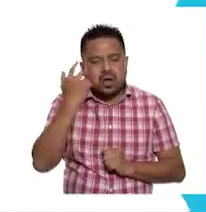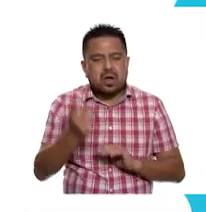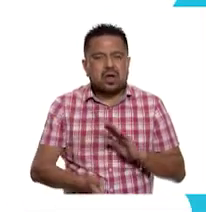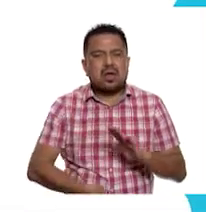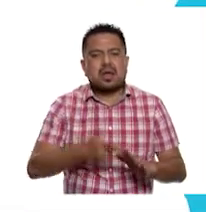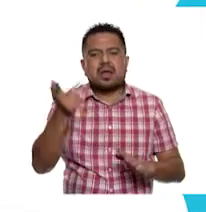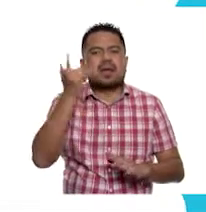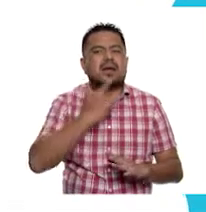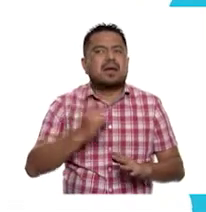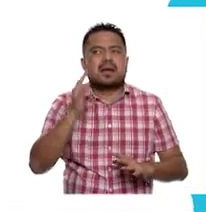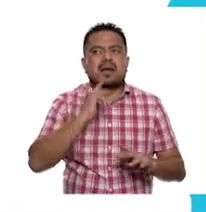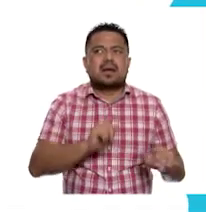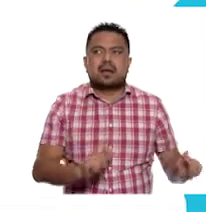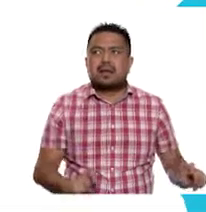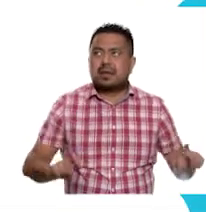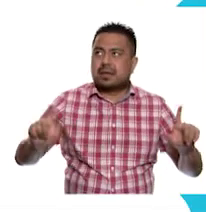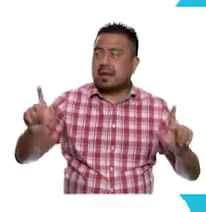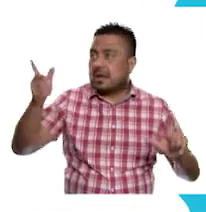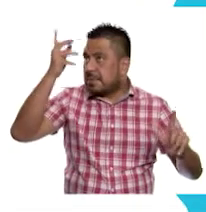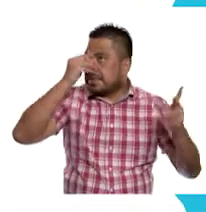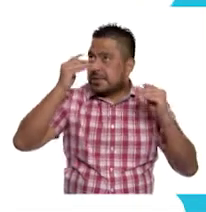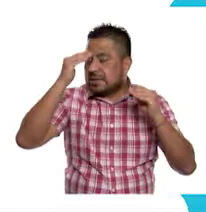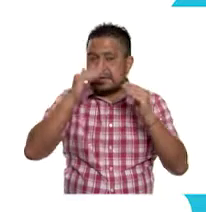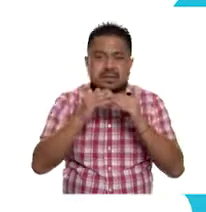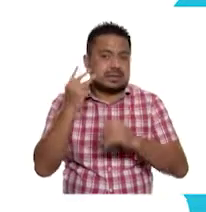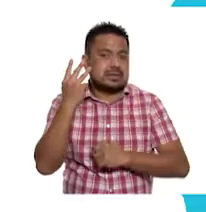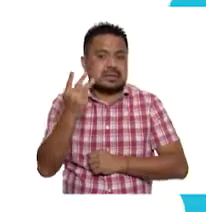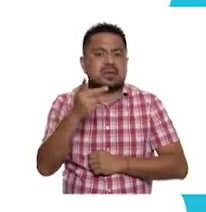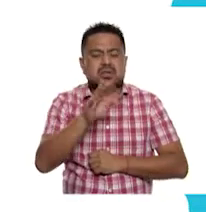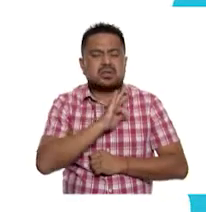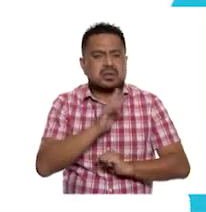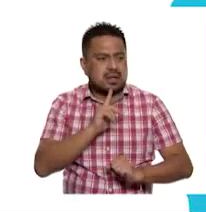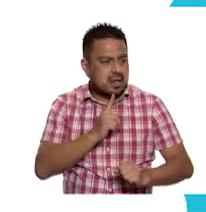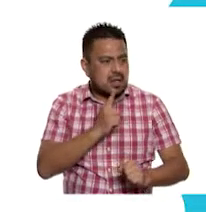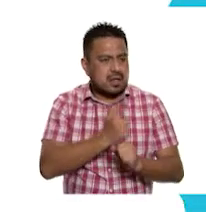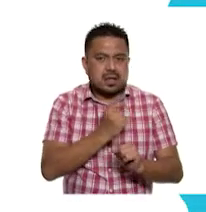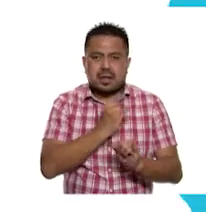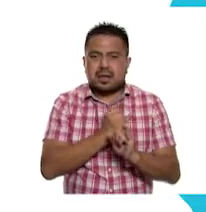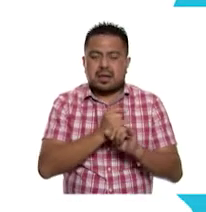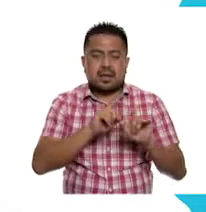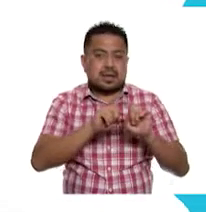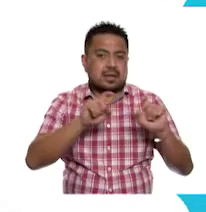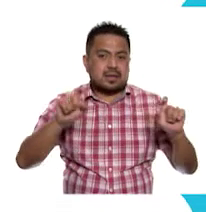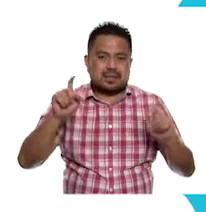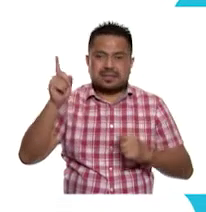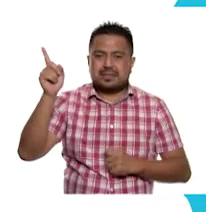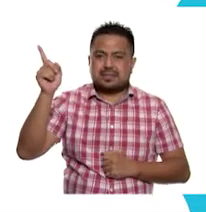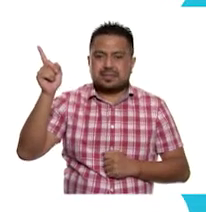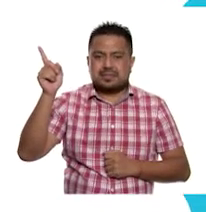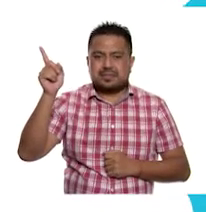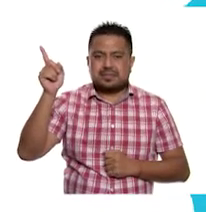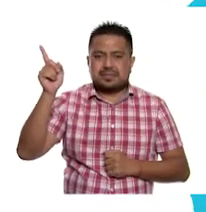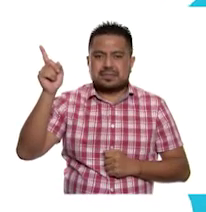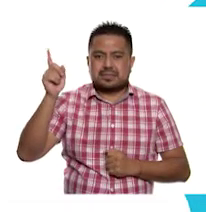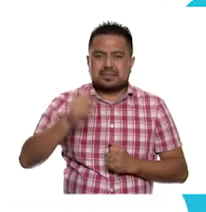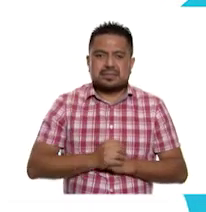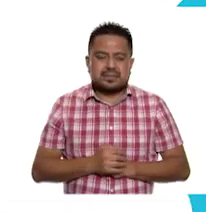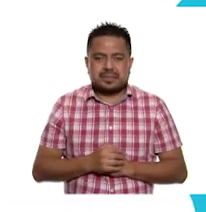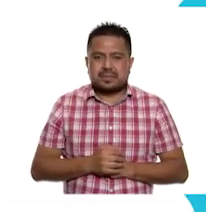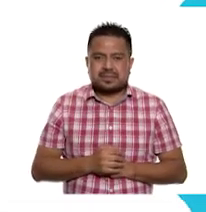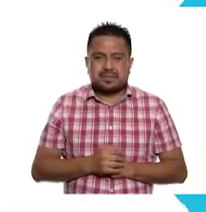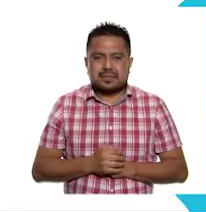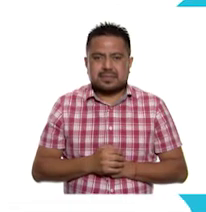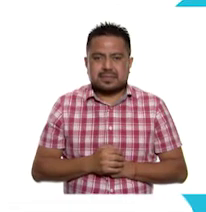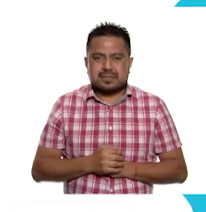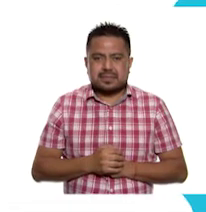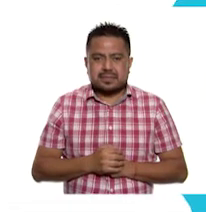quieres volver a ver los programas de Aprende en Casa 3, los puedes encontrar en la siguiente liga. Aprende en Casa